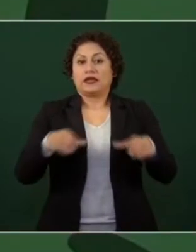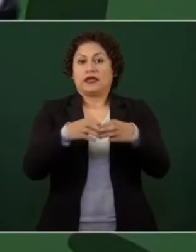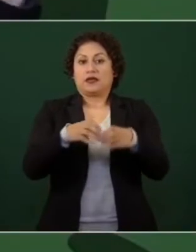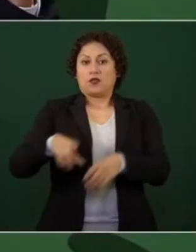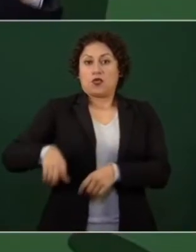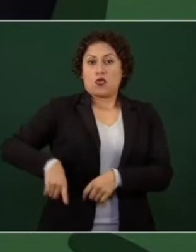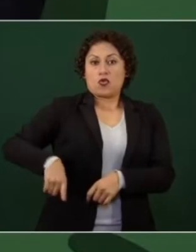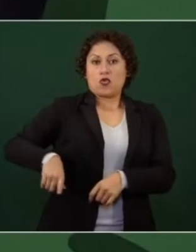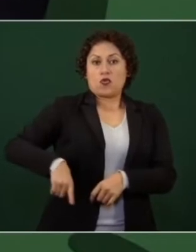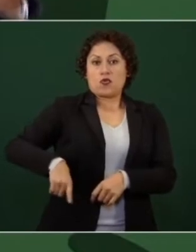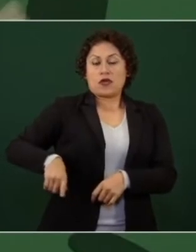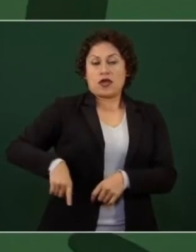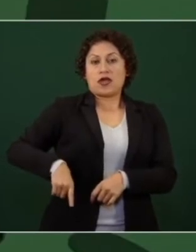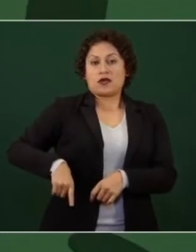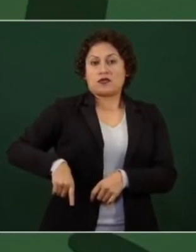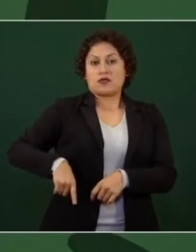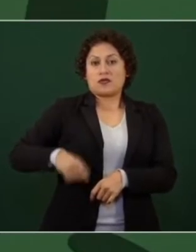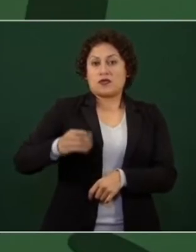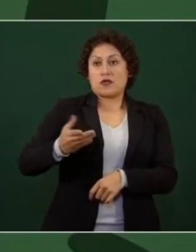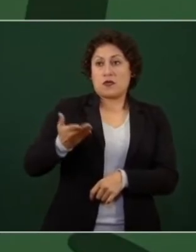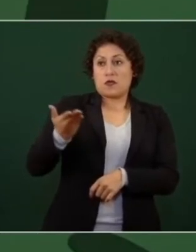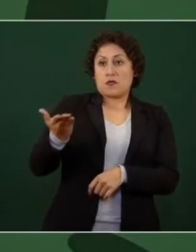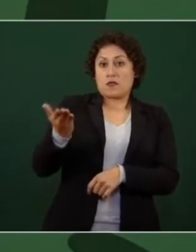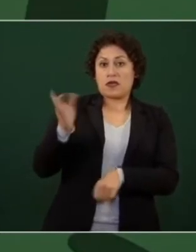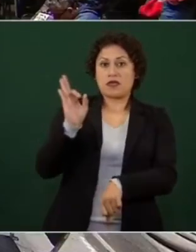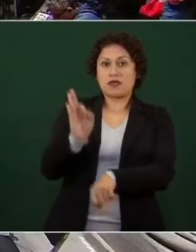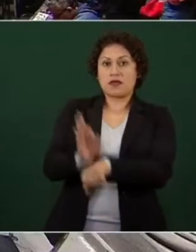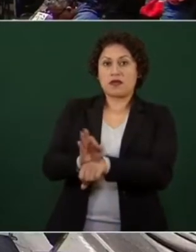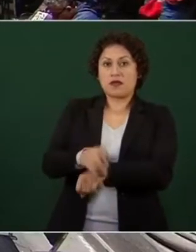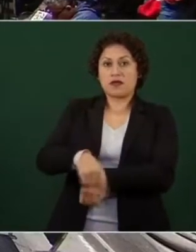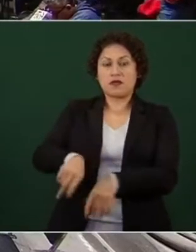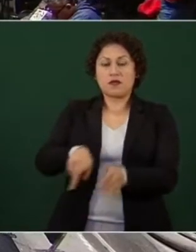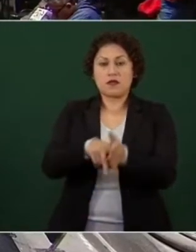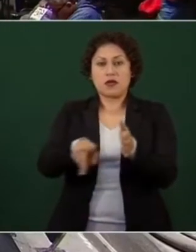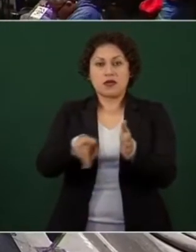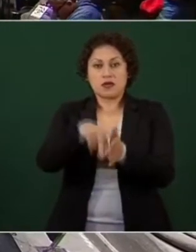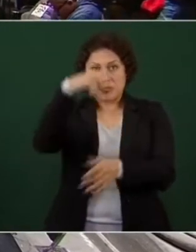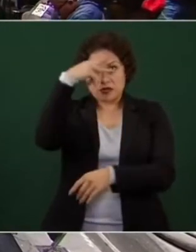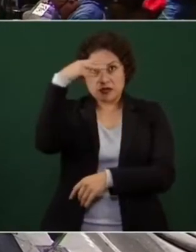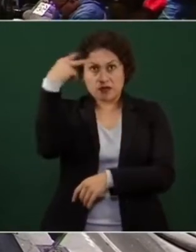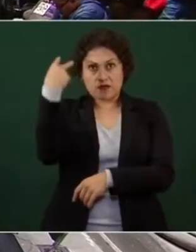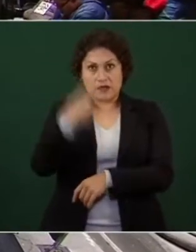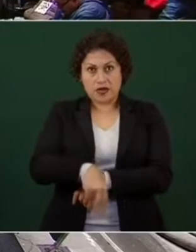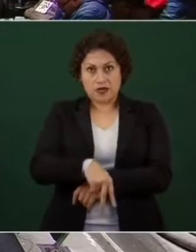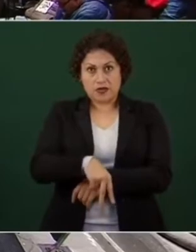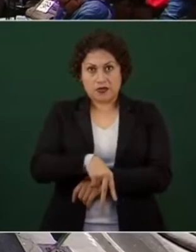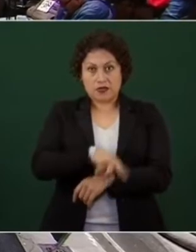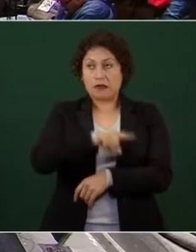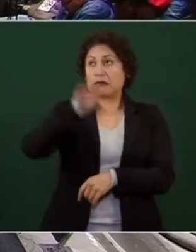pidiendo protección para los periodistas en México no